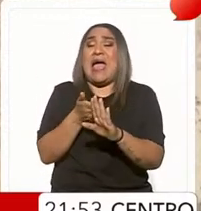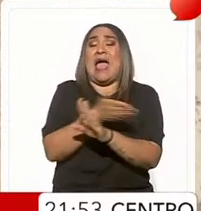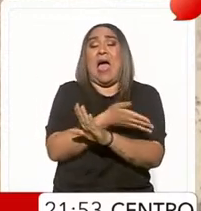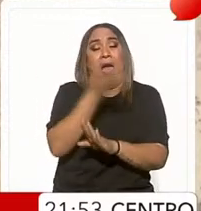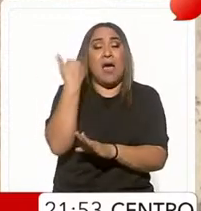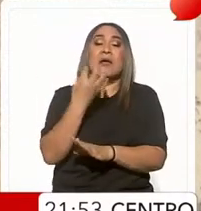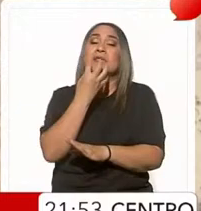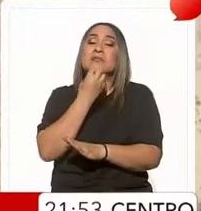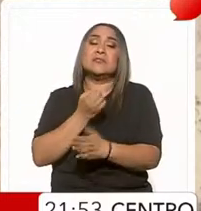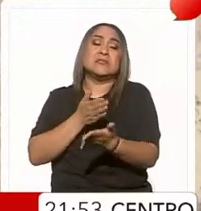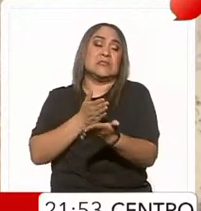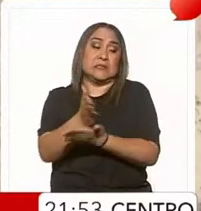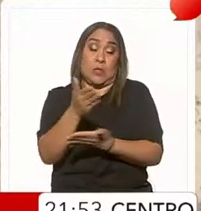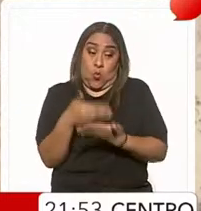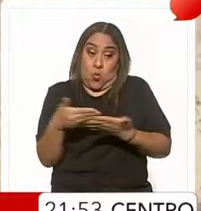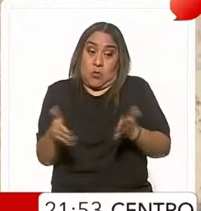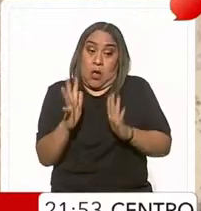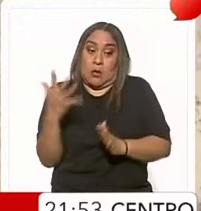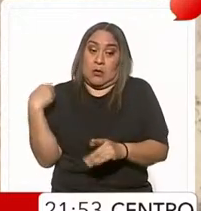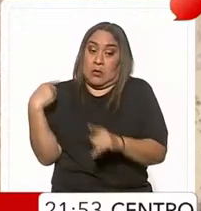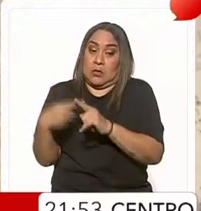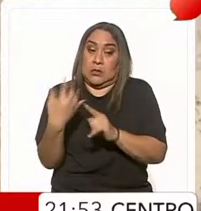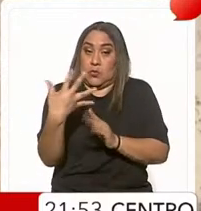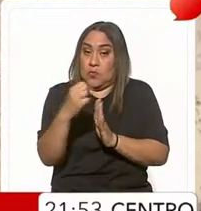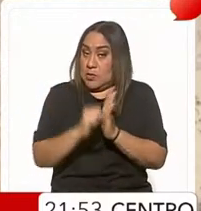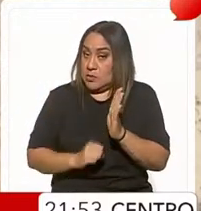incursión de Israel en los últimos cinco meses